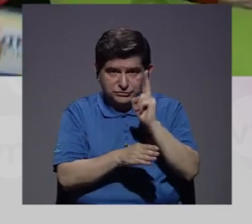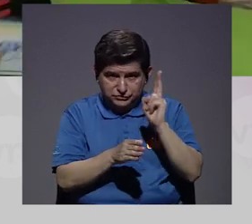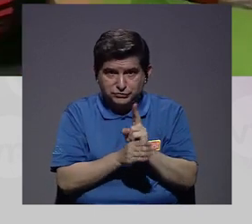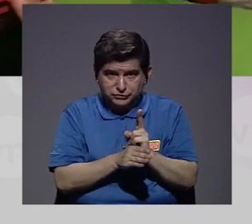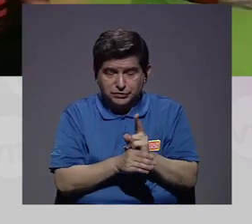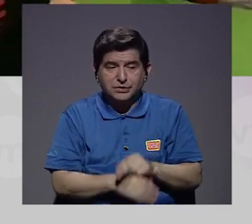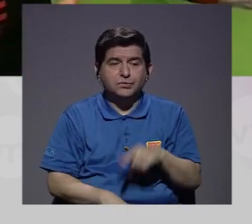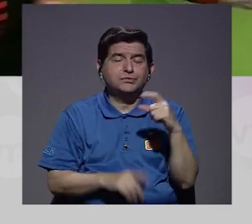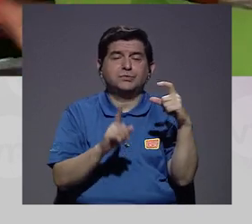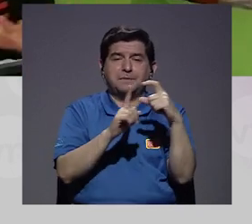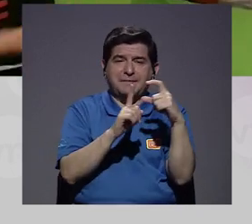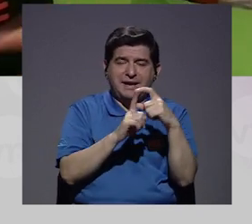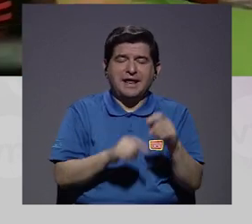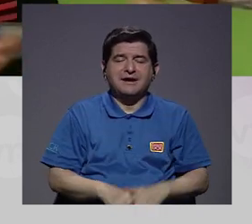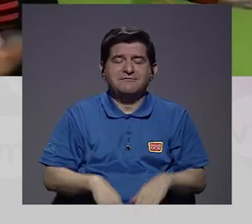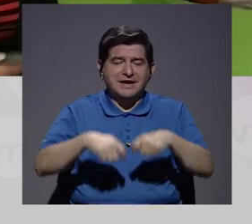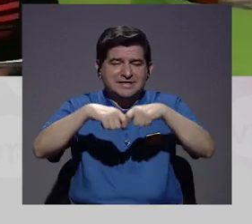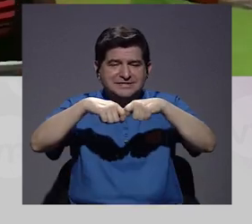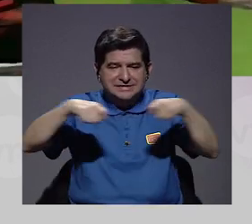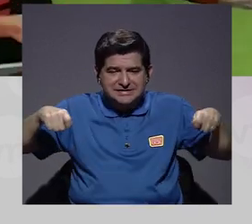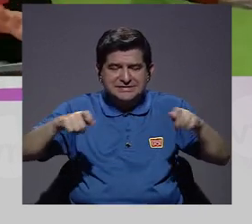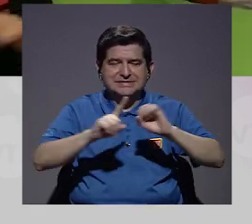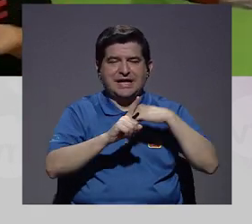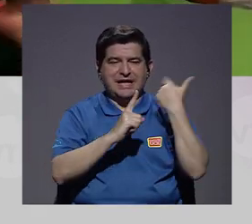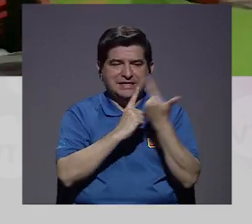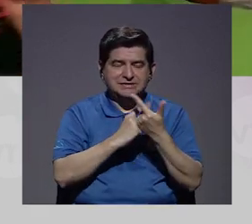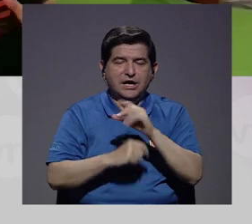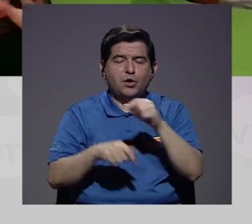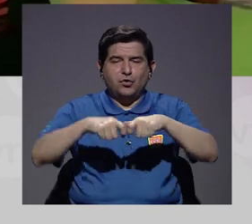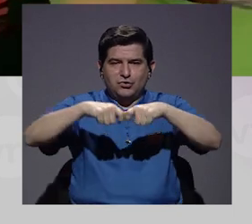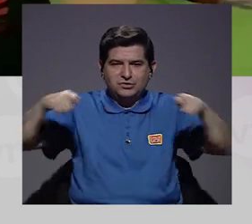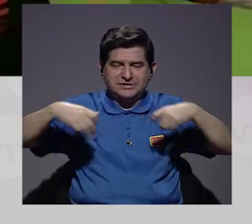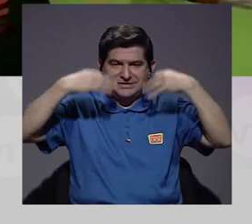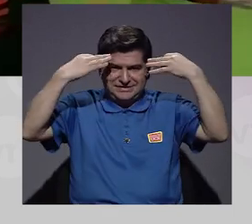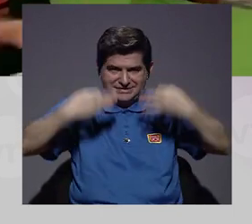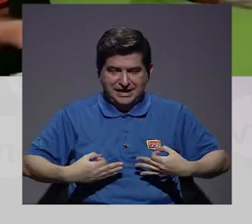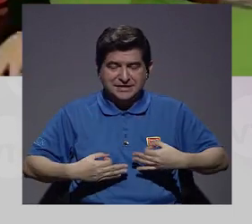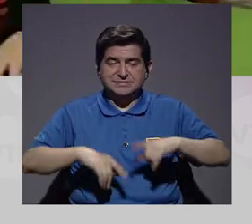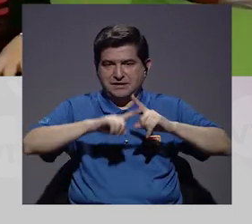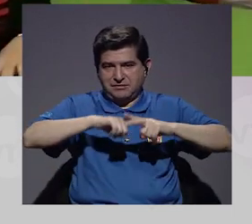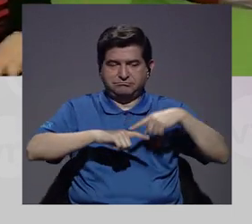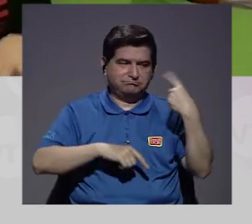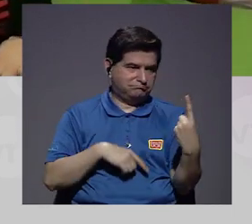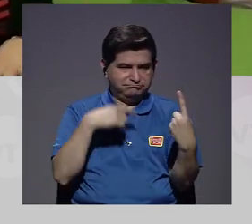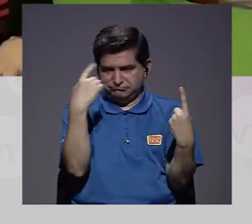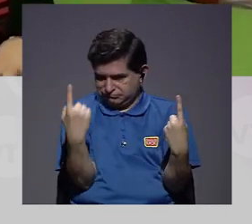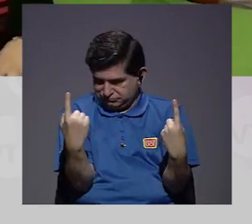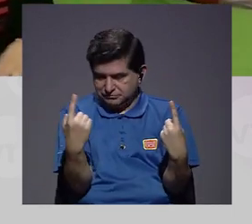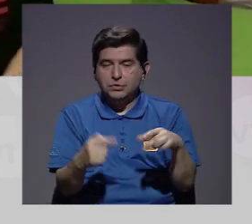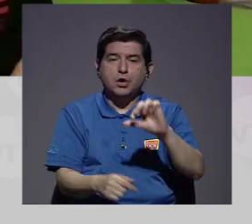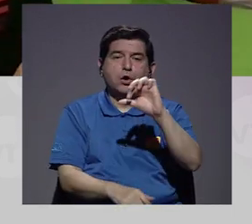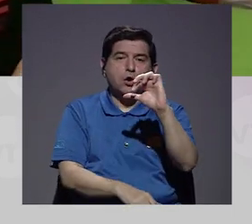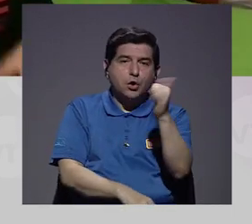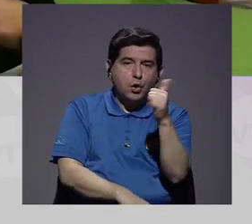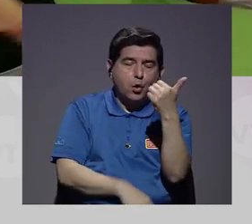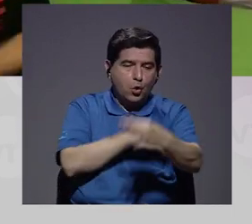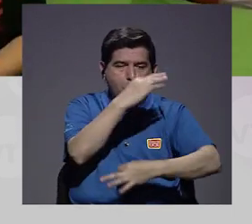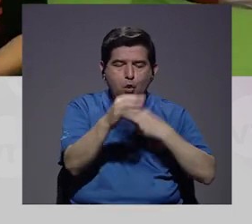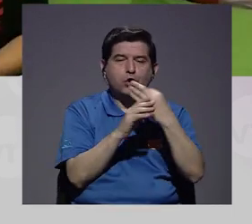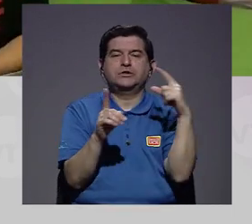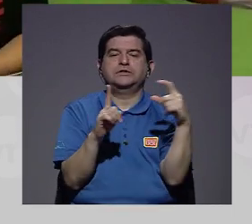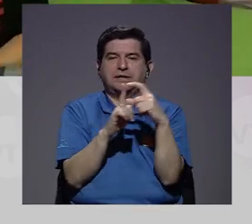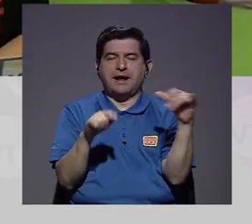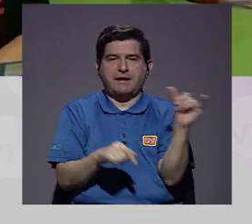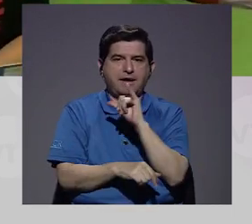utilización, ¿verdad? De estas palabras, distanciamiento social o distanciamiento físico, según corresponda. Hay otro